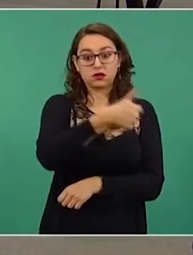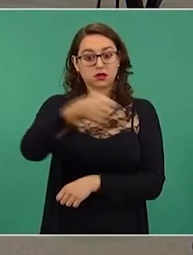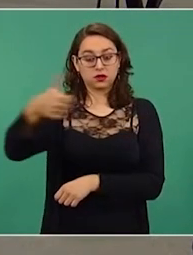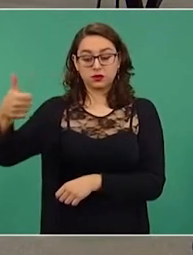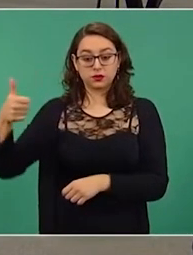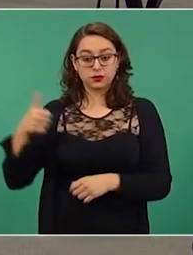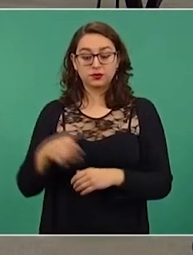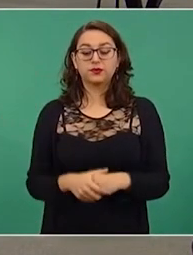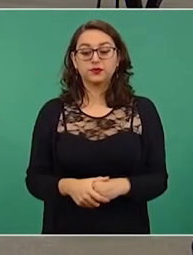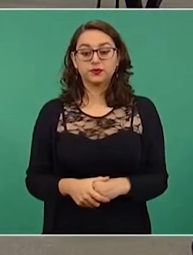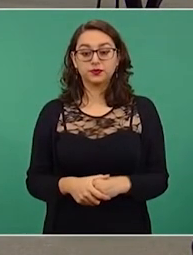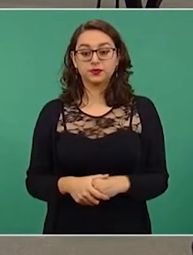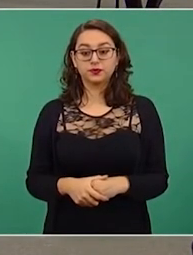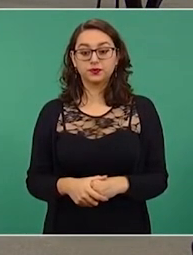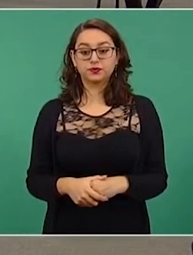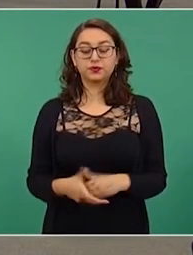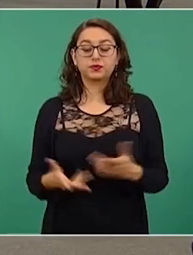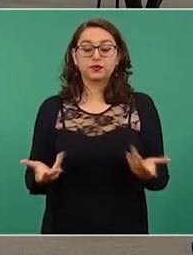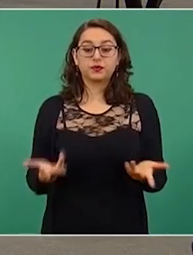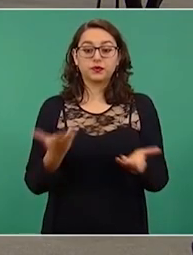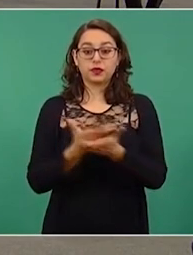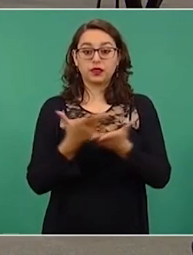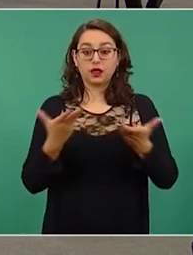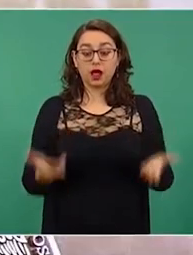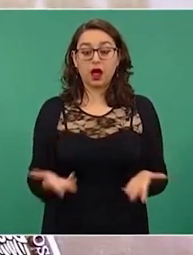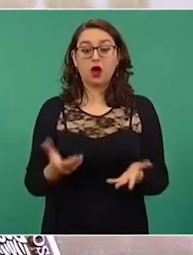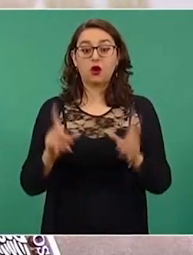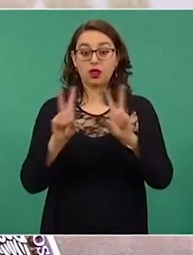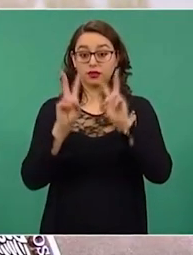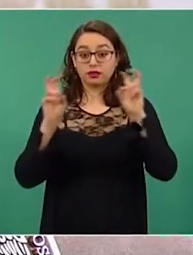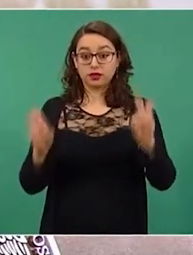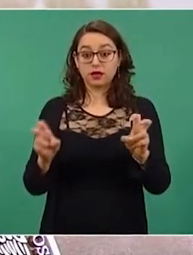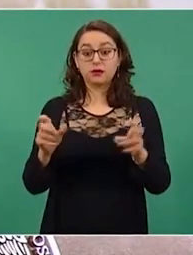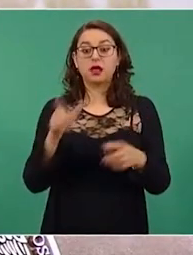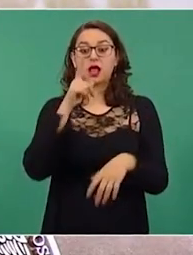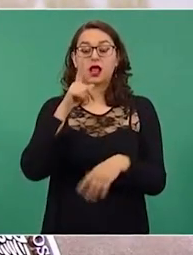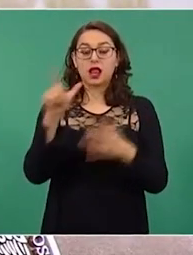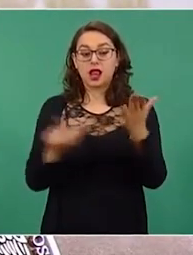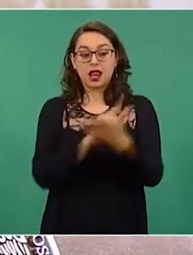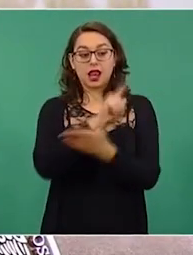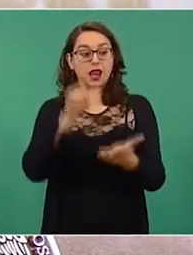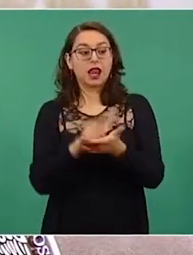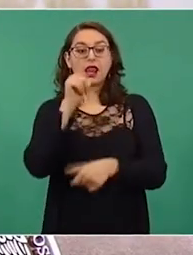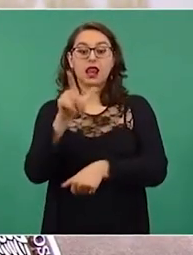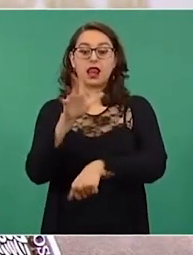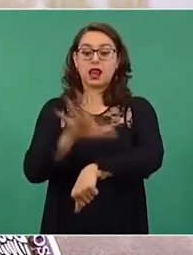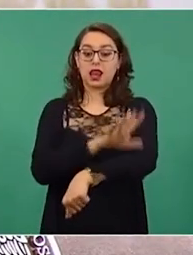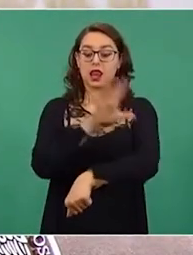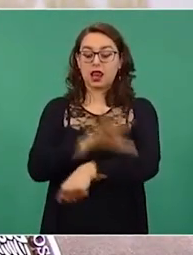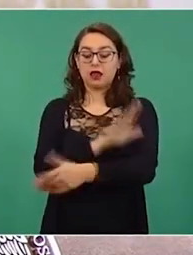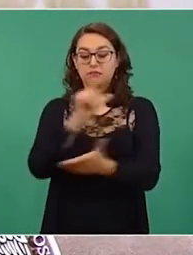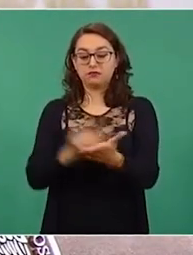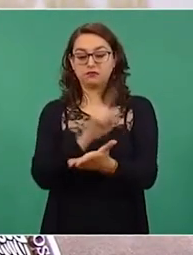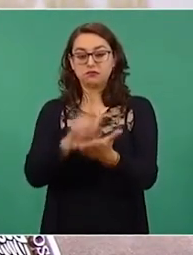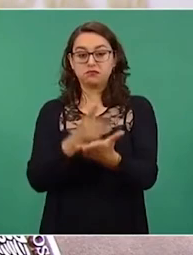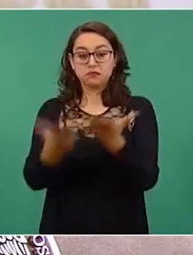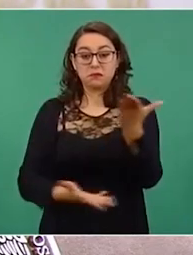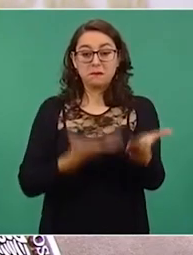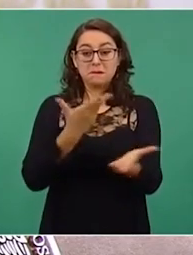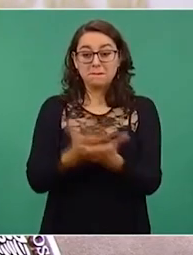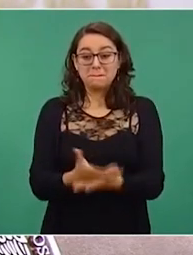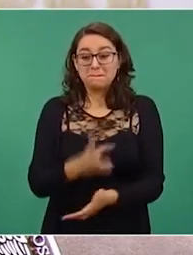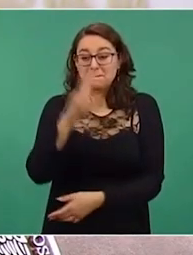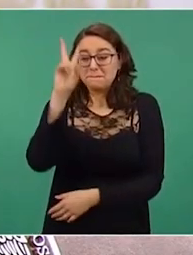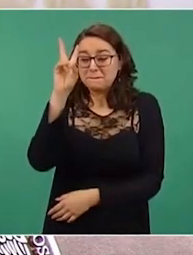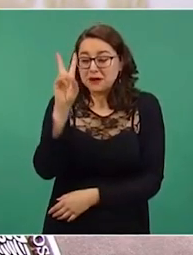Con la propuesta de reforma eléctrica propuesta por el presidente de la República, se ha desatado una verdadera campaña